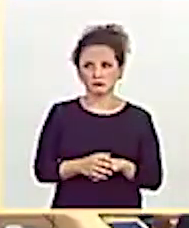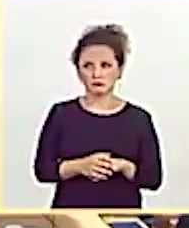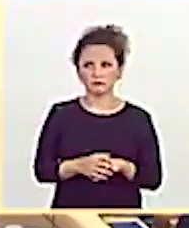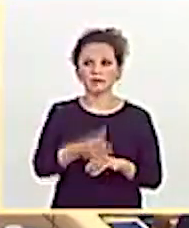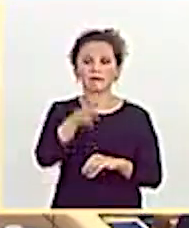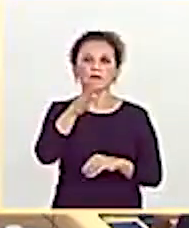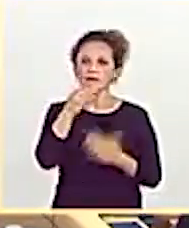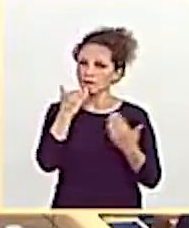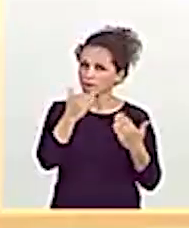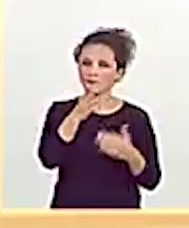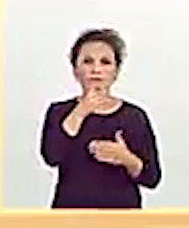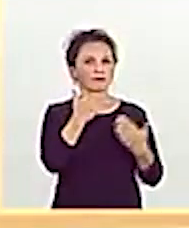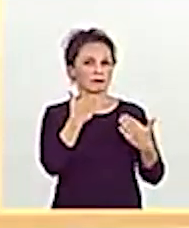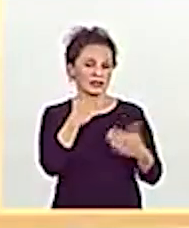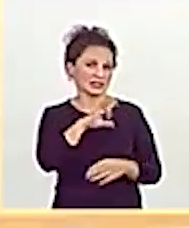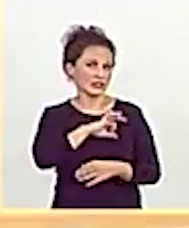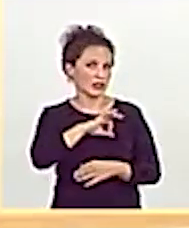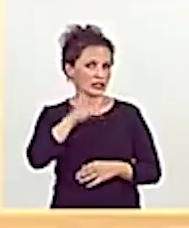Senadora Salón.